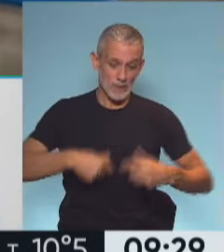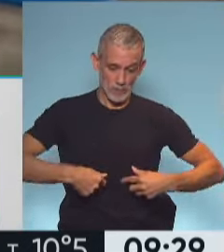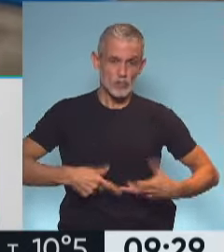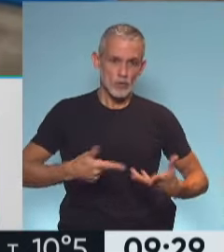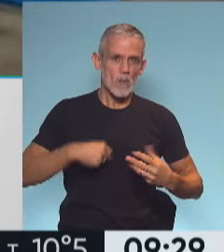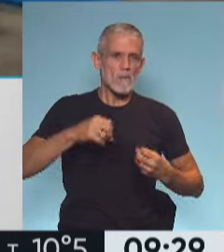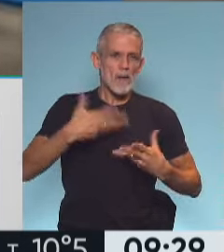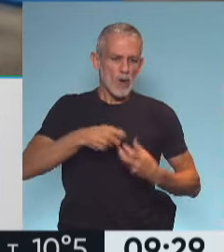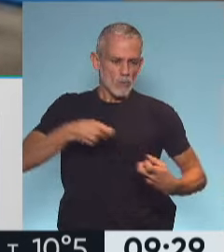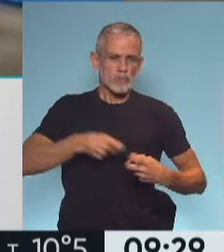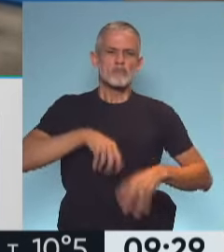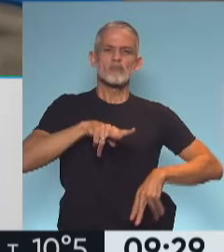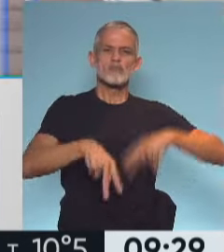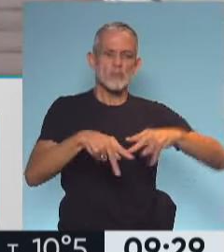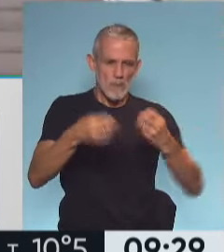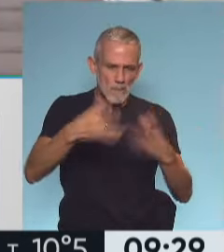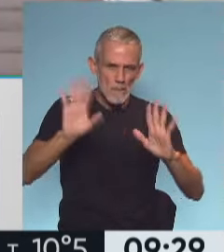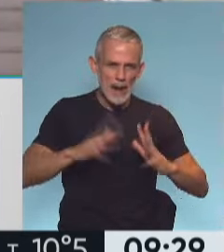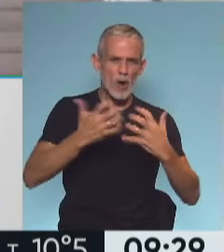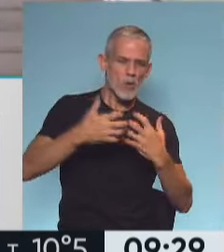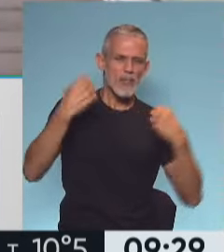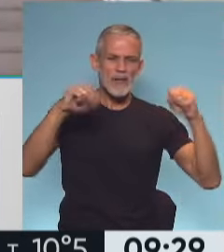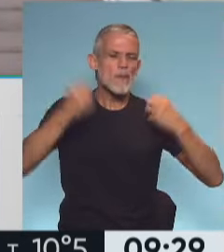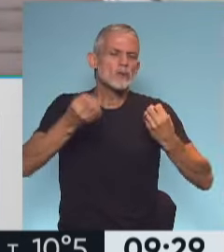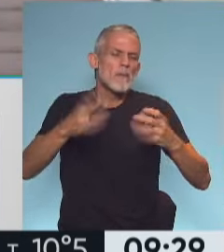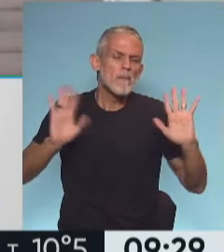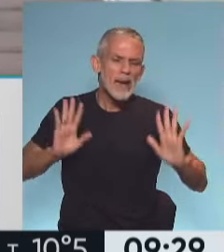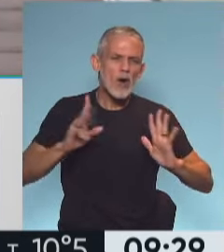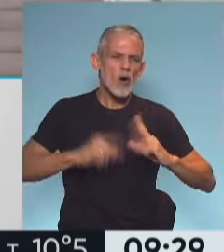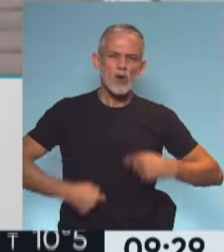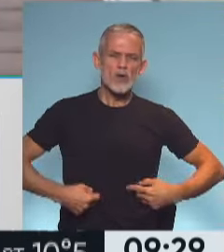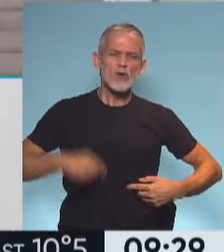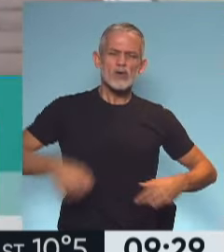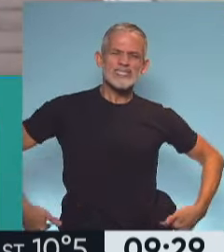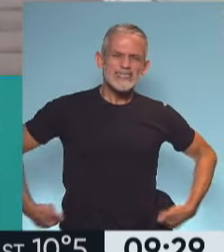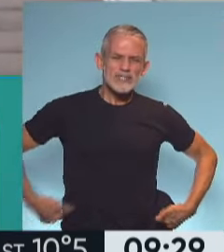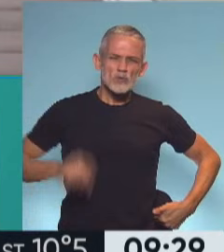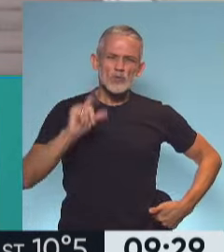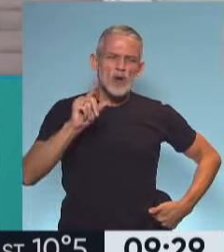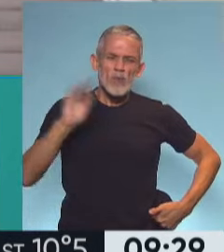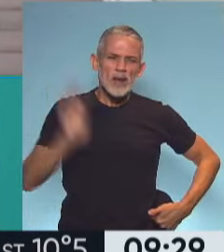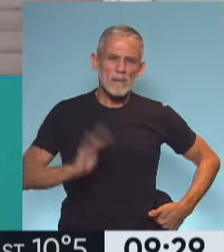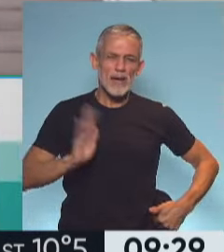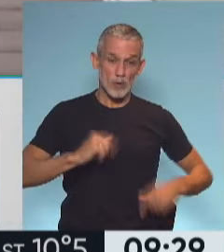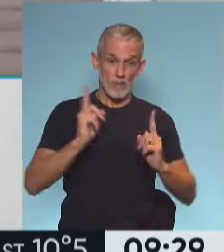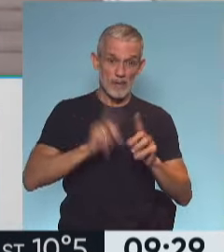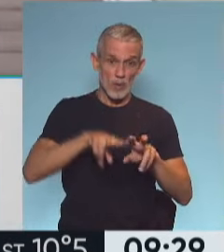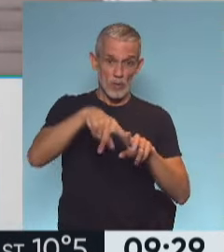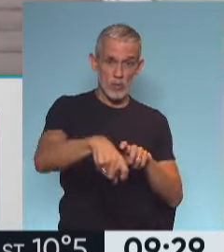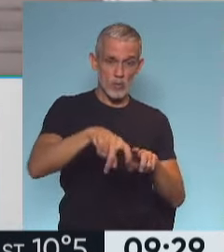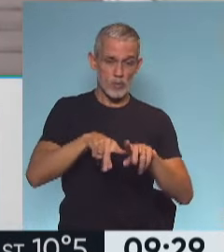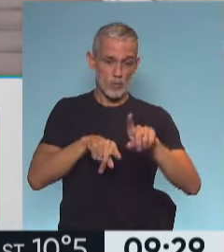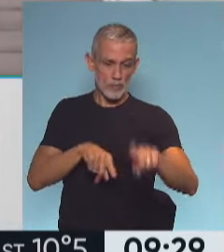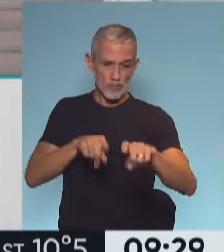después una mejor marcha un mejor rendimiento un mejor deporte un menor dolor de cintura ¿ves? este ejercicio que lo estoy haciendo ahí cortito